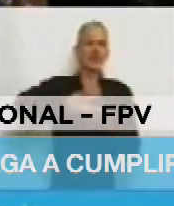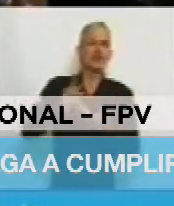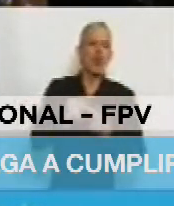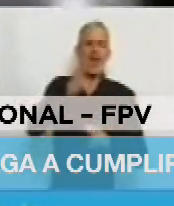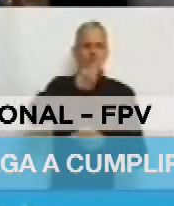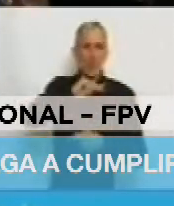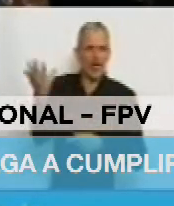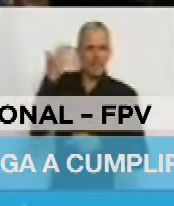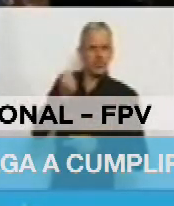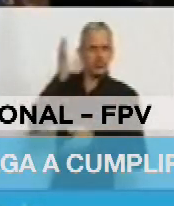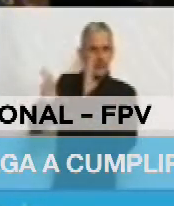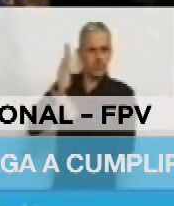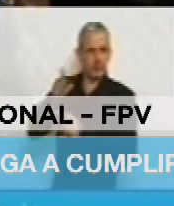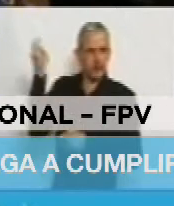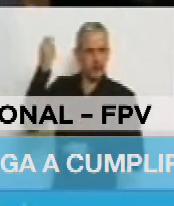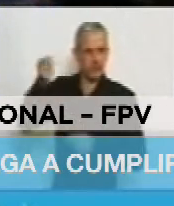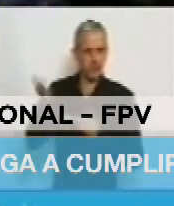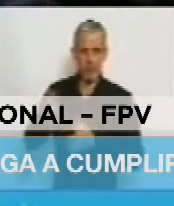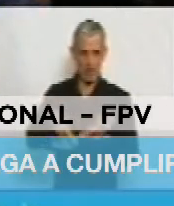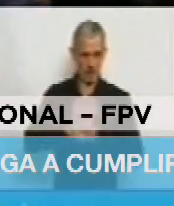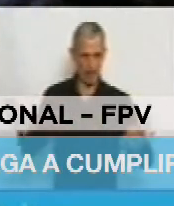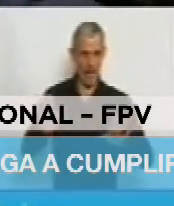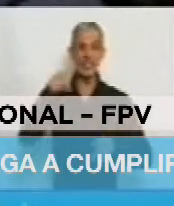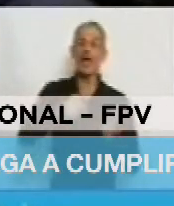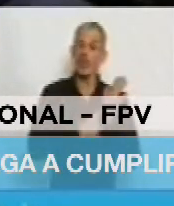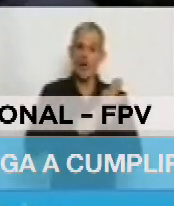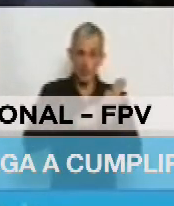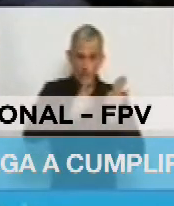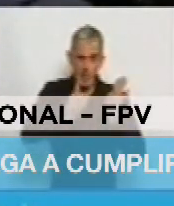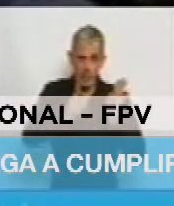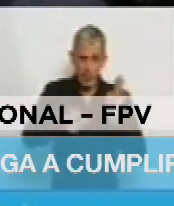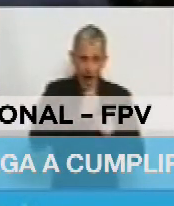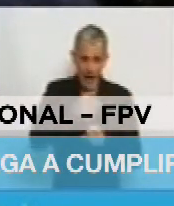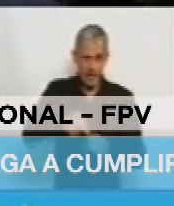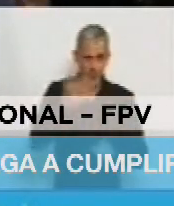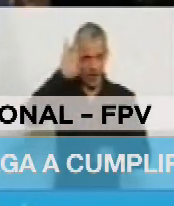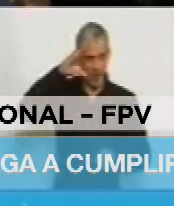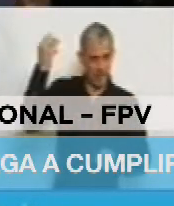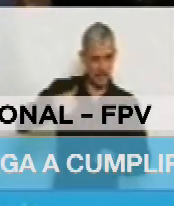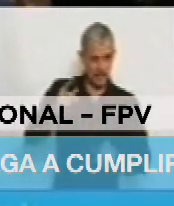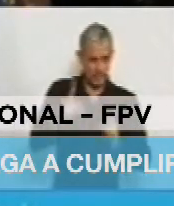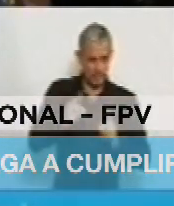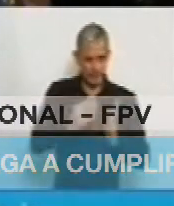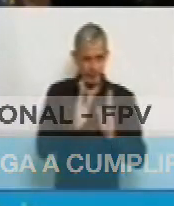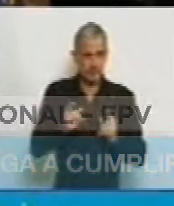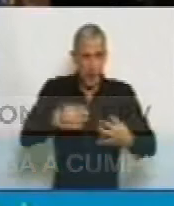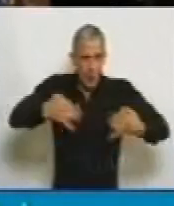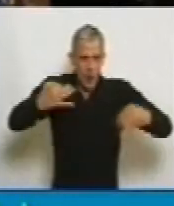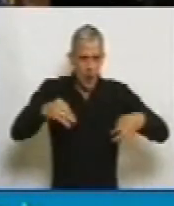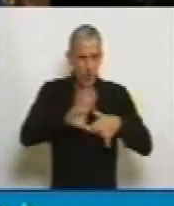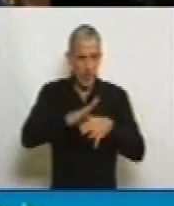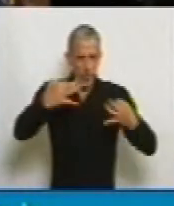explotación sexual. Este decreto está operativo en este momento y es absolutamente eficaz.